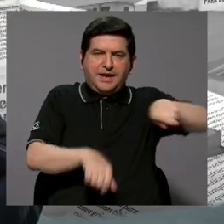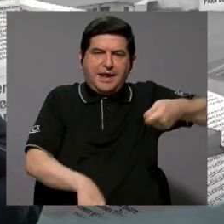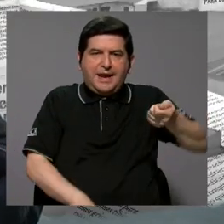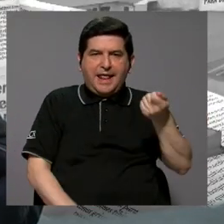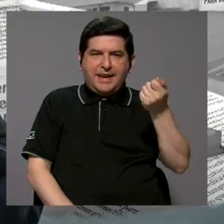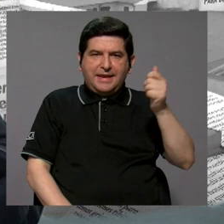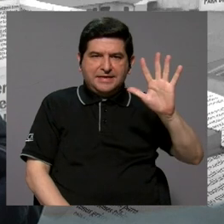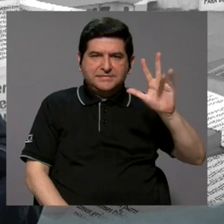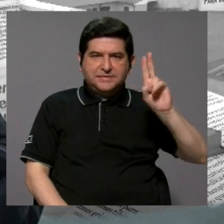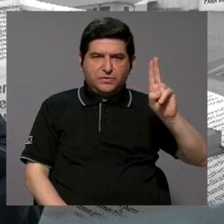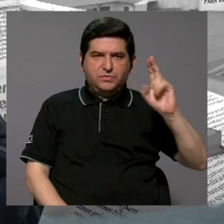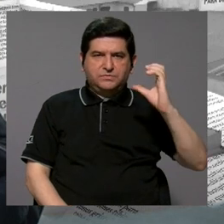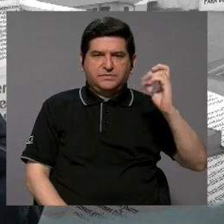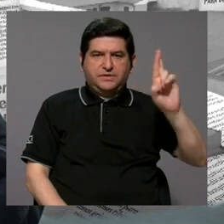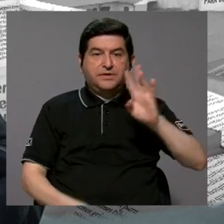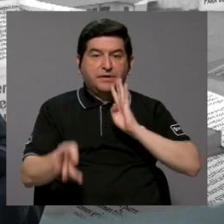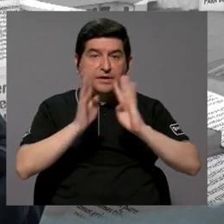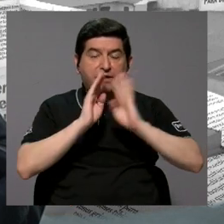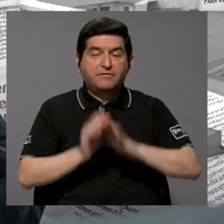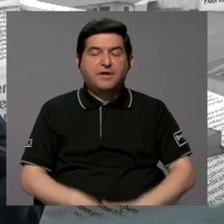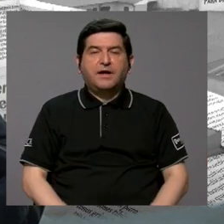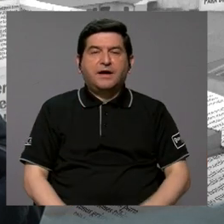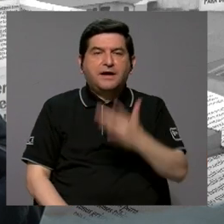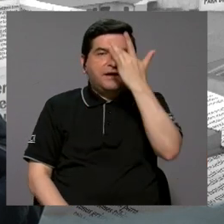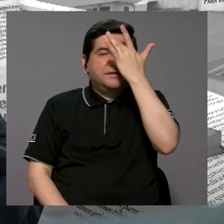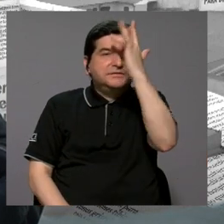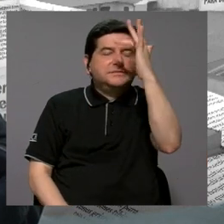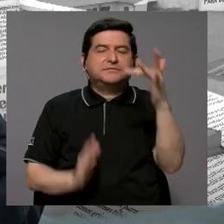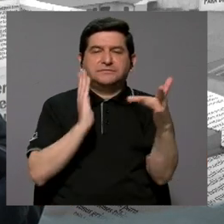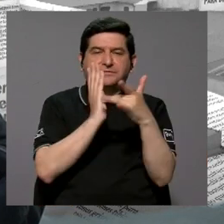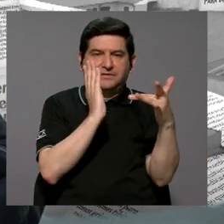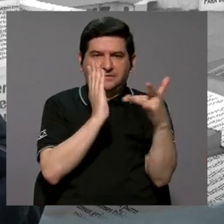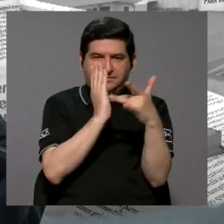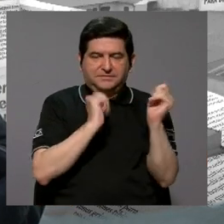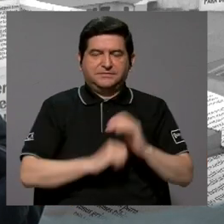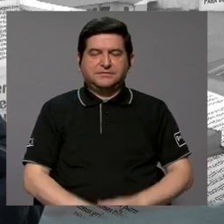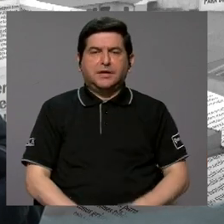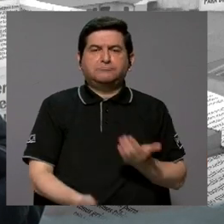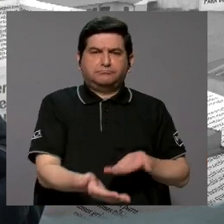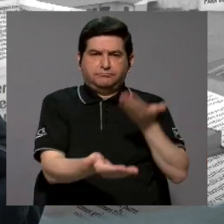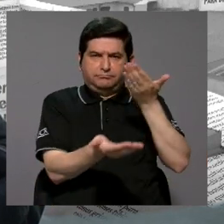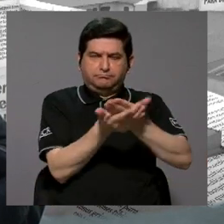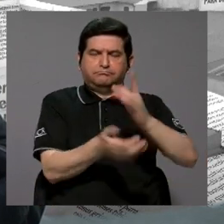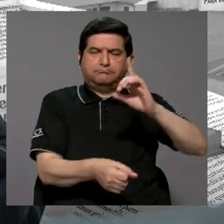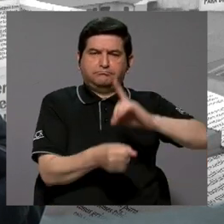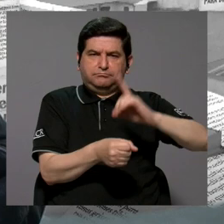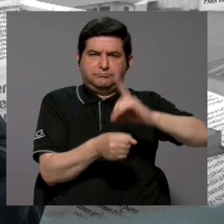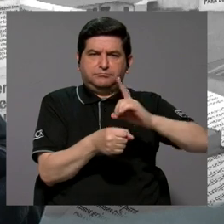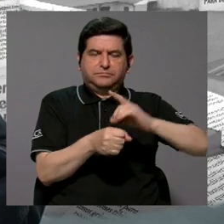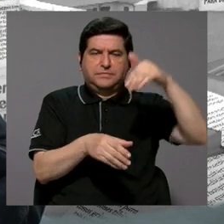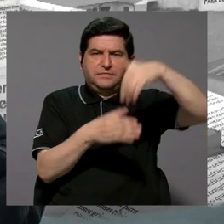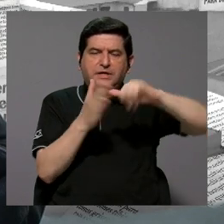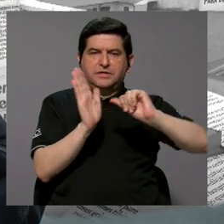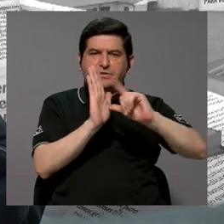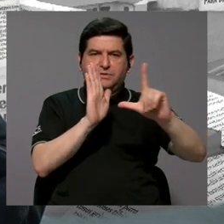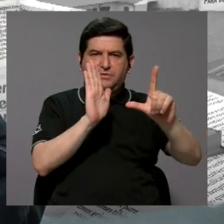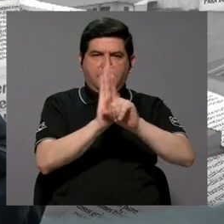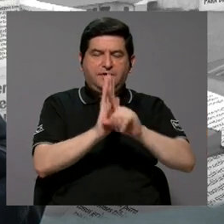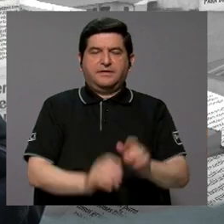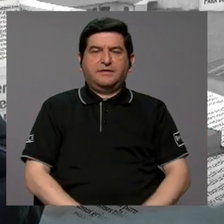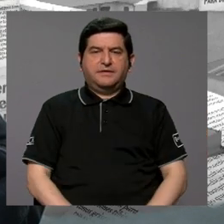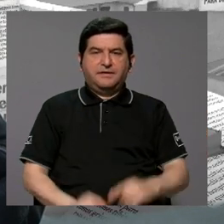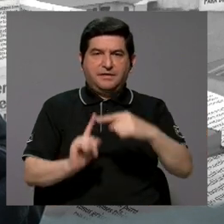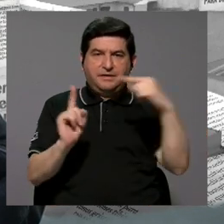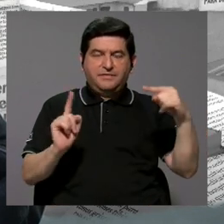el canal 15 UCR, hablando de inteligencia artificial, la propuesta de los diputados en la Asamblea Legislativa por